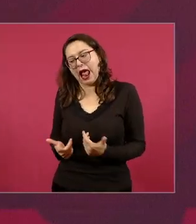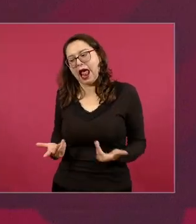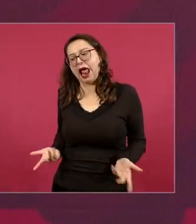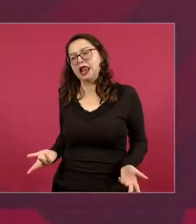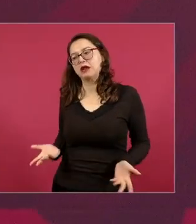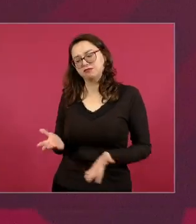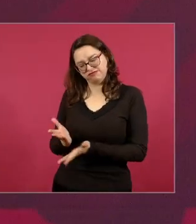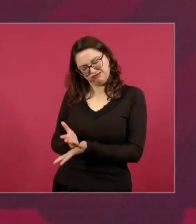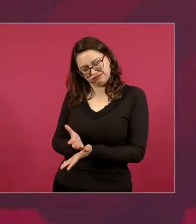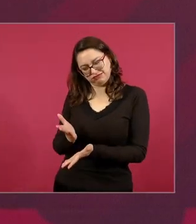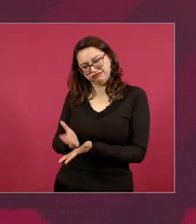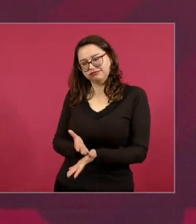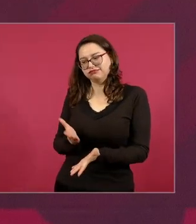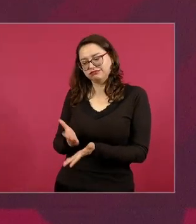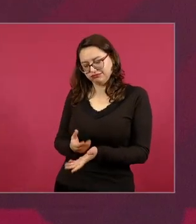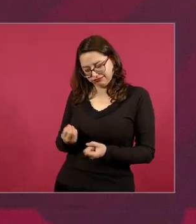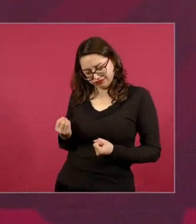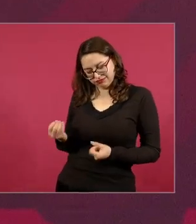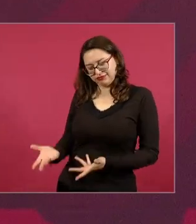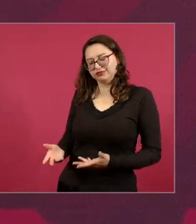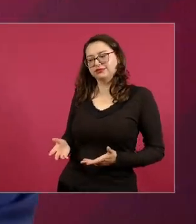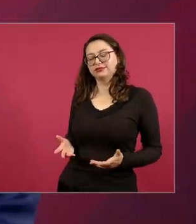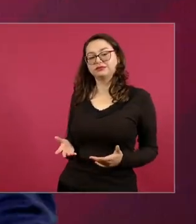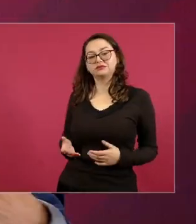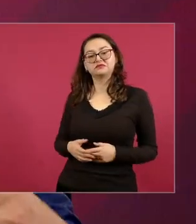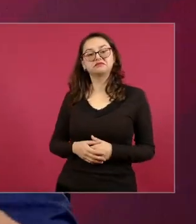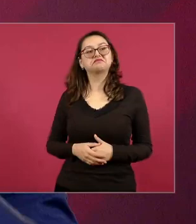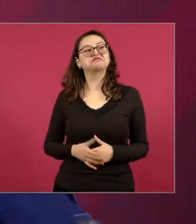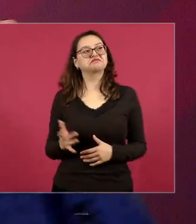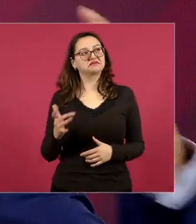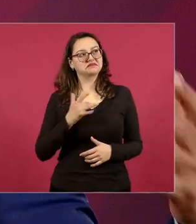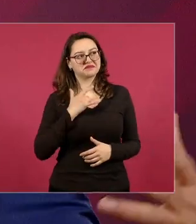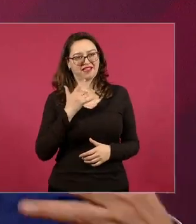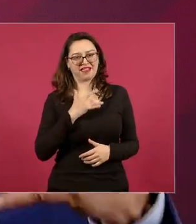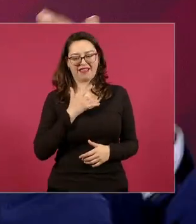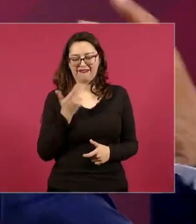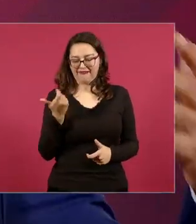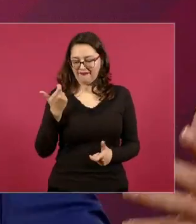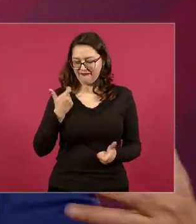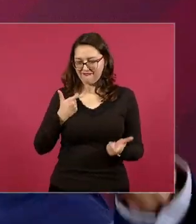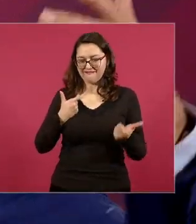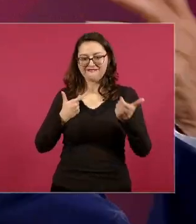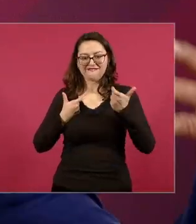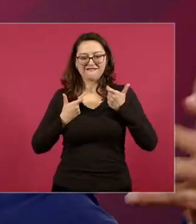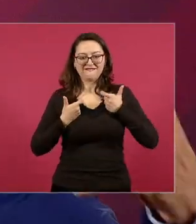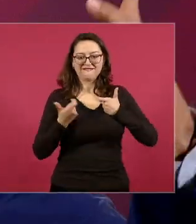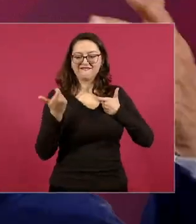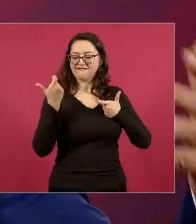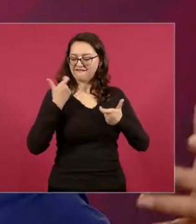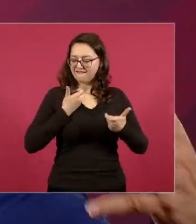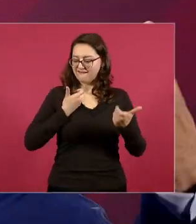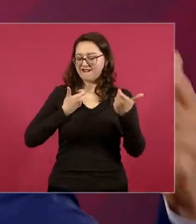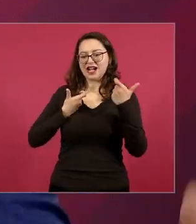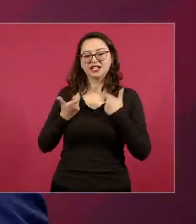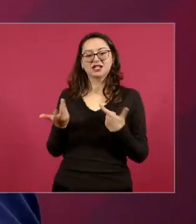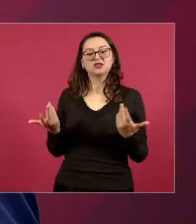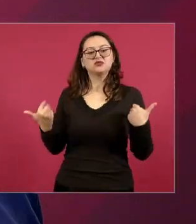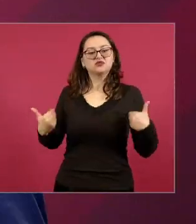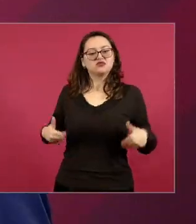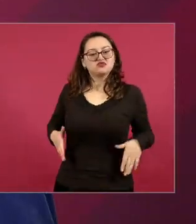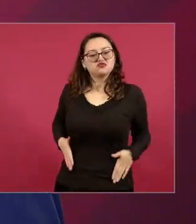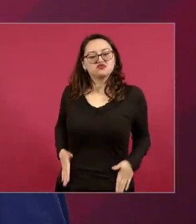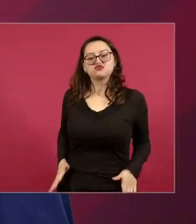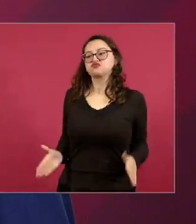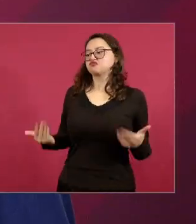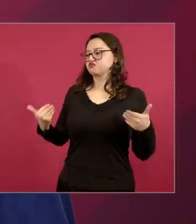moche y entonces empiezas ya a tener dinero y a